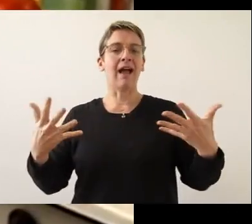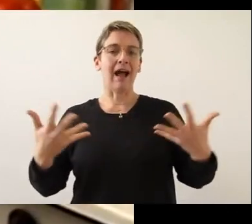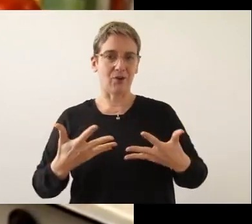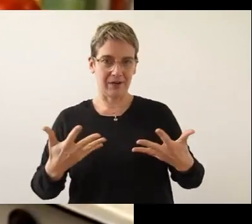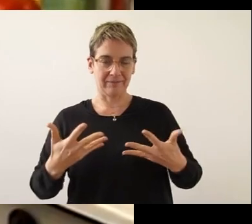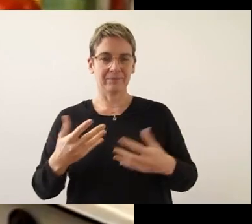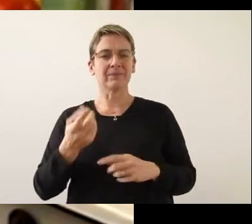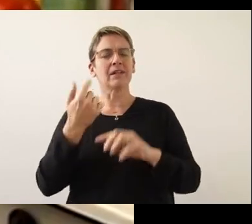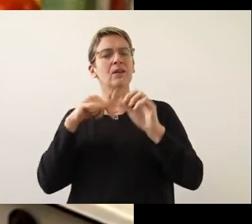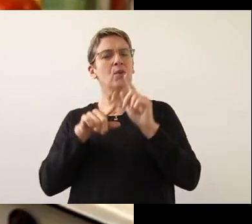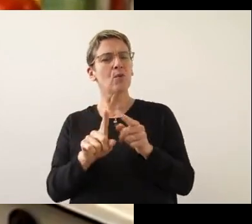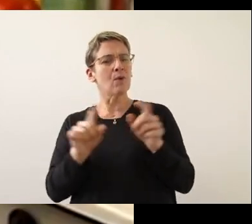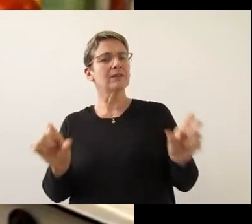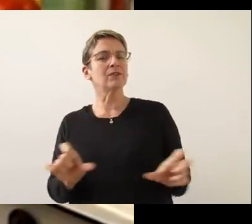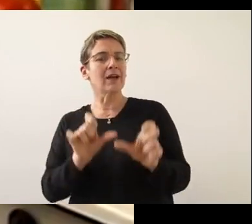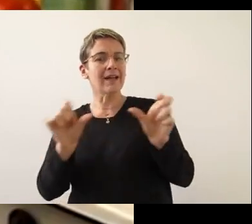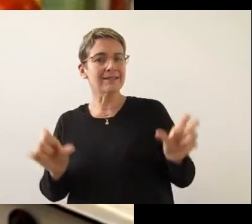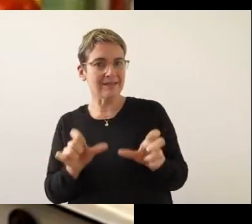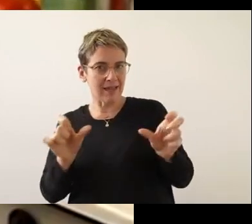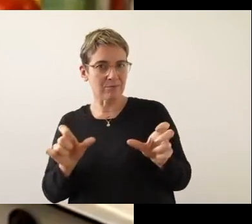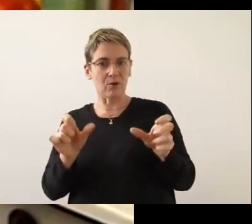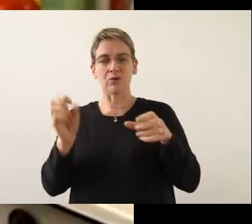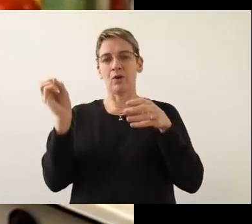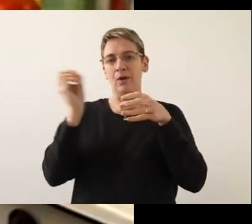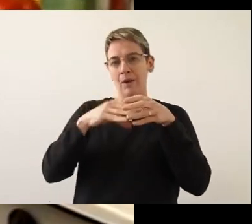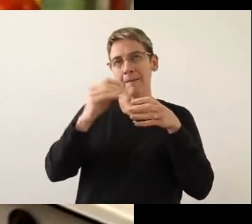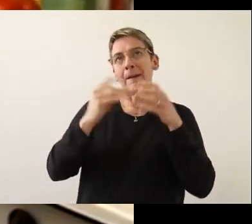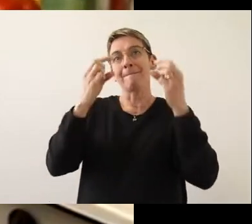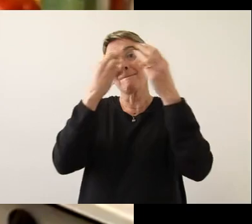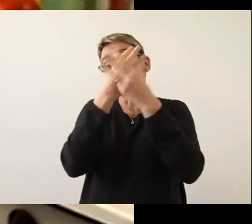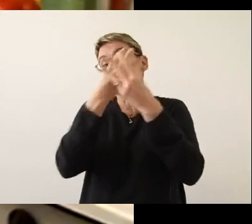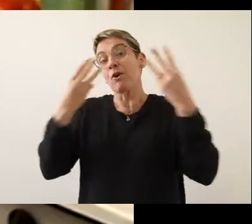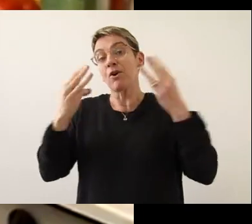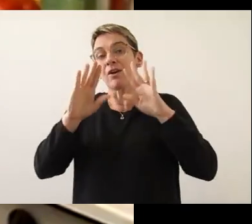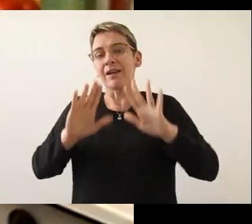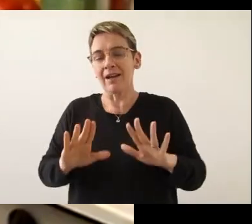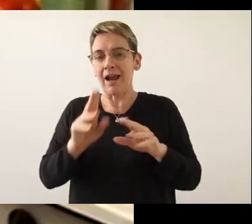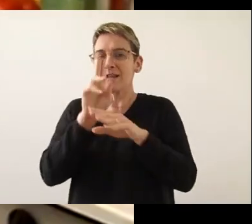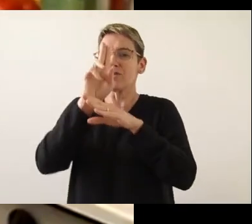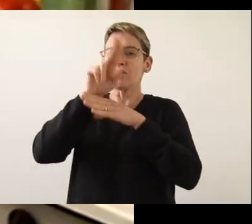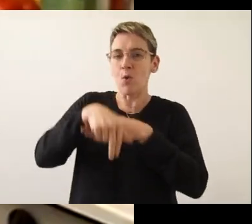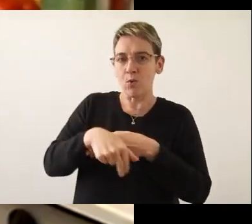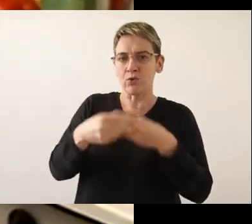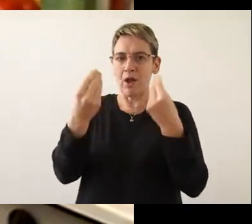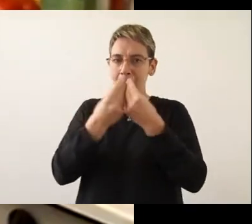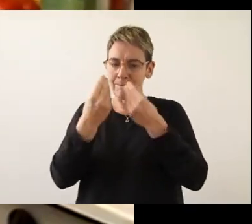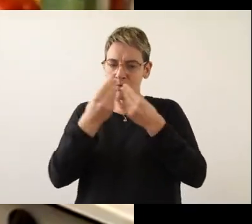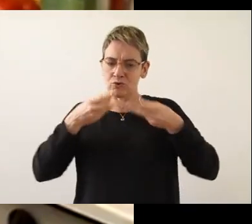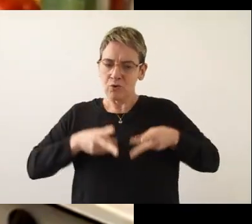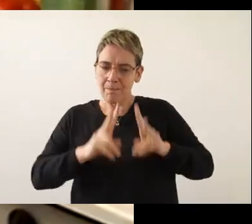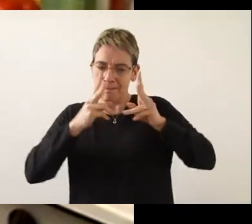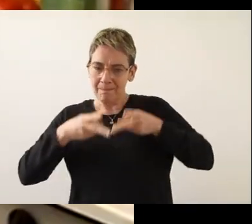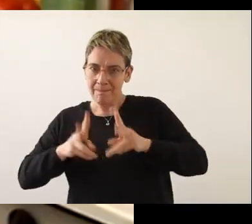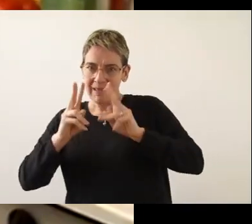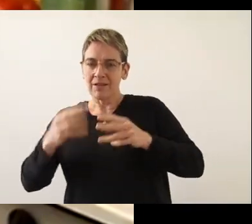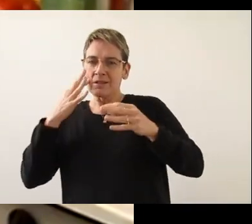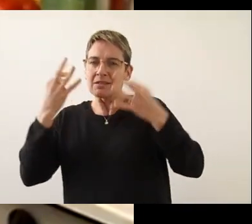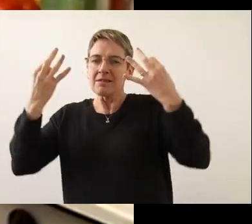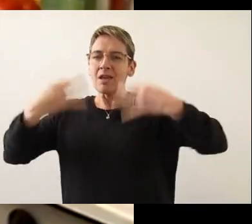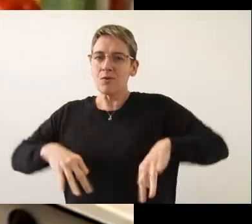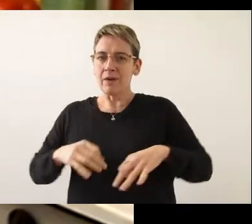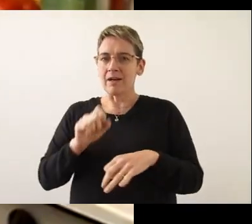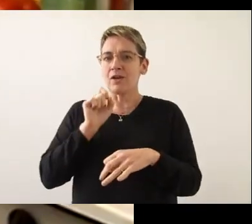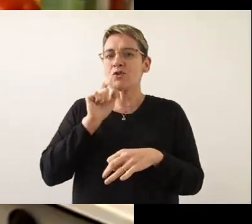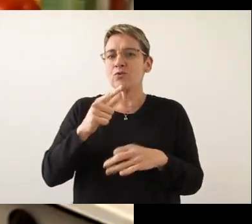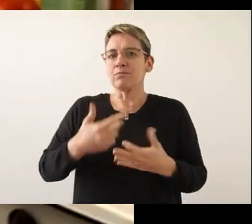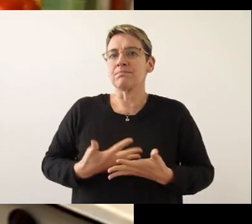Ahora bien, cuando elaboramos una conserva, por lo general, vamos a utilizar varios métodos para